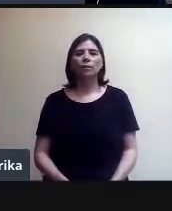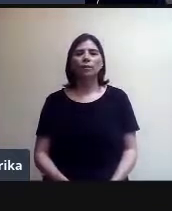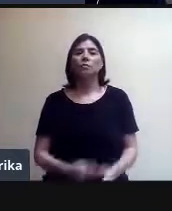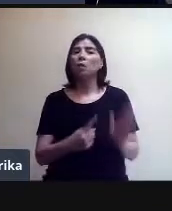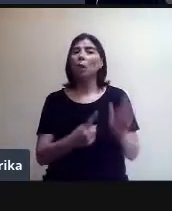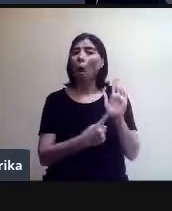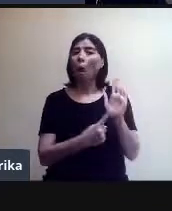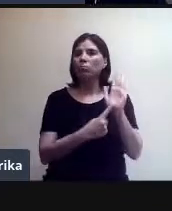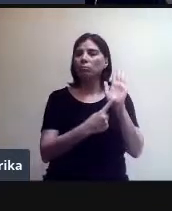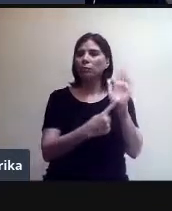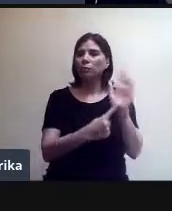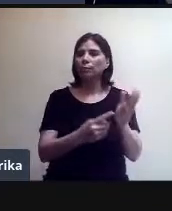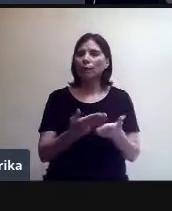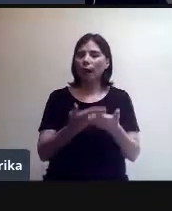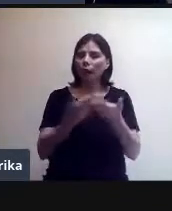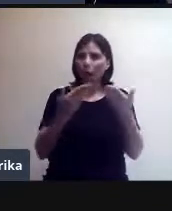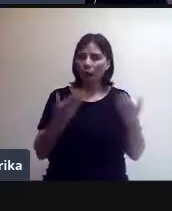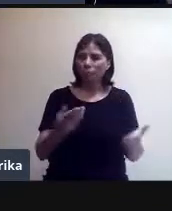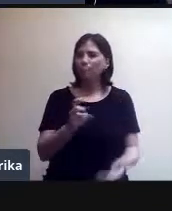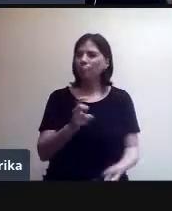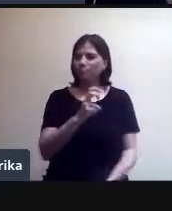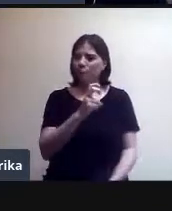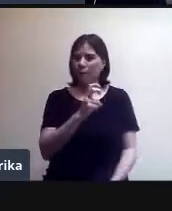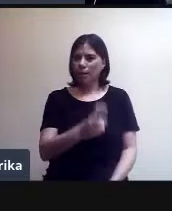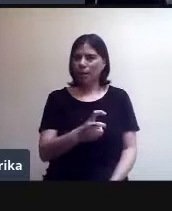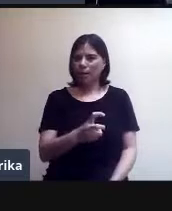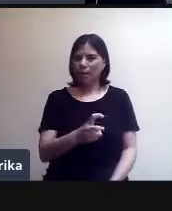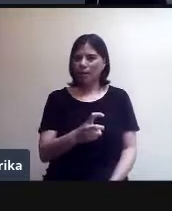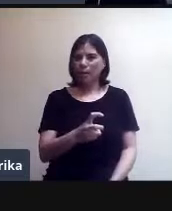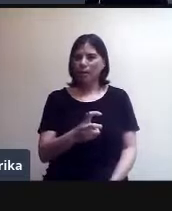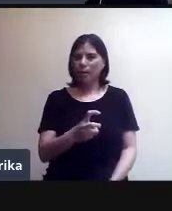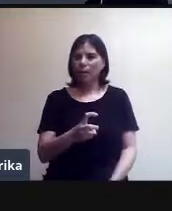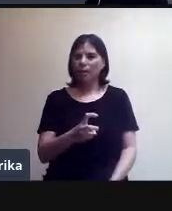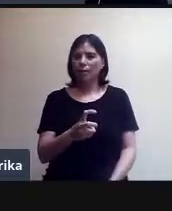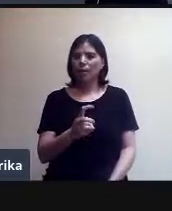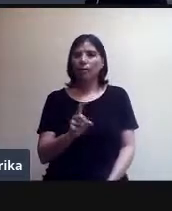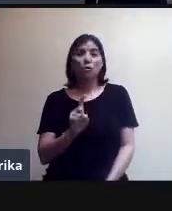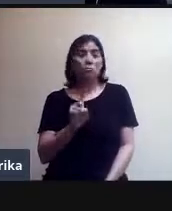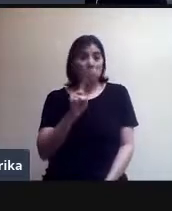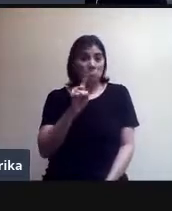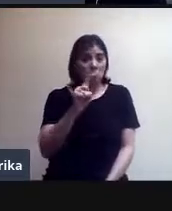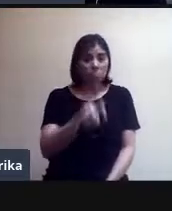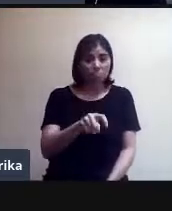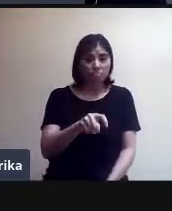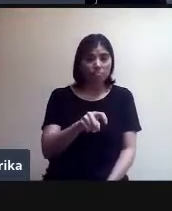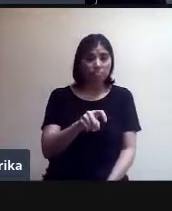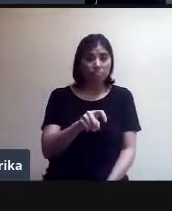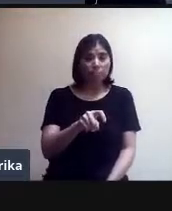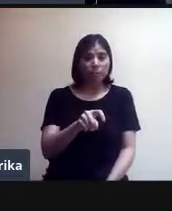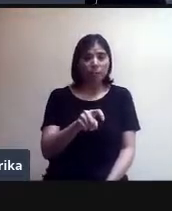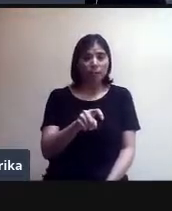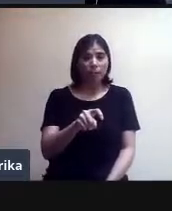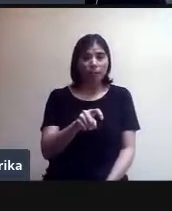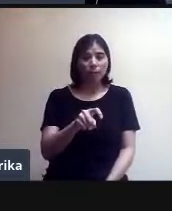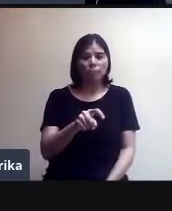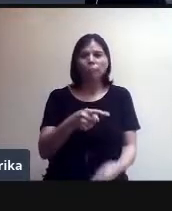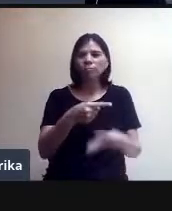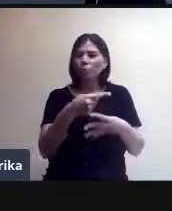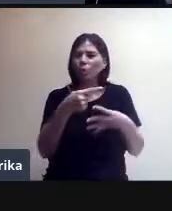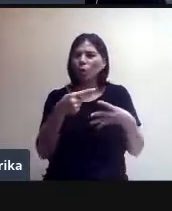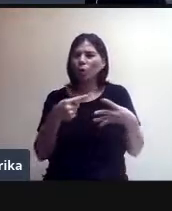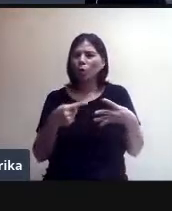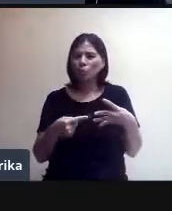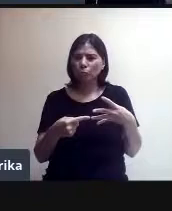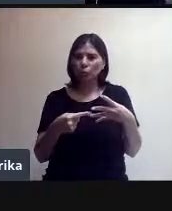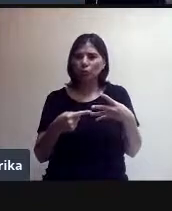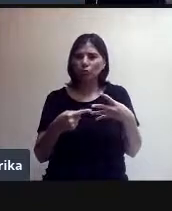ahora. Precisamente cuando uno activa esta flechita, hay una opción para compartir